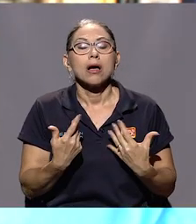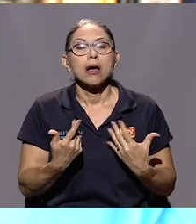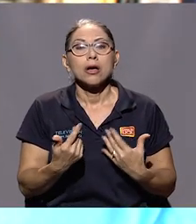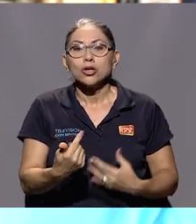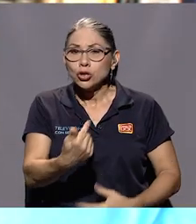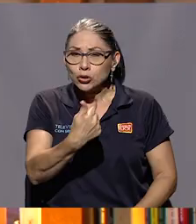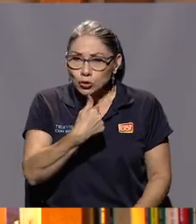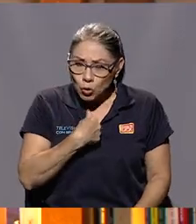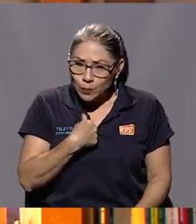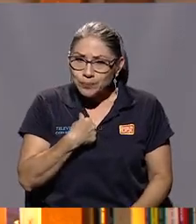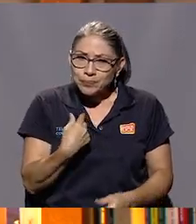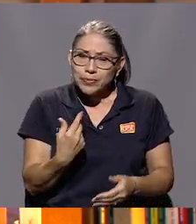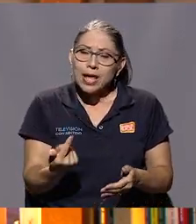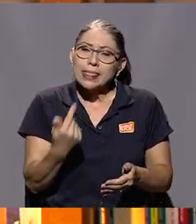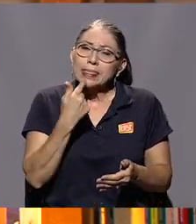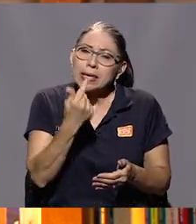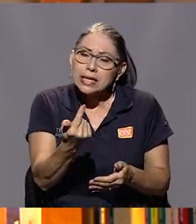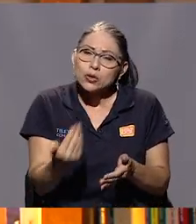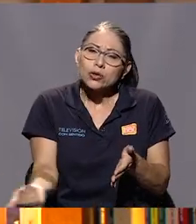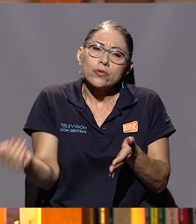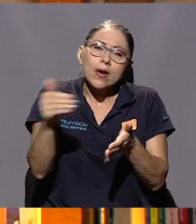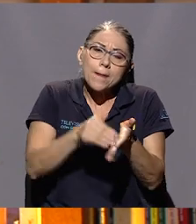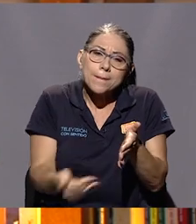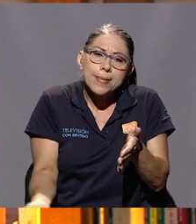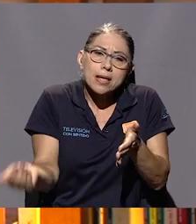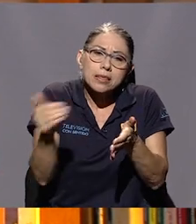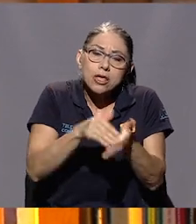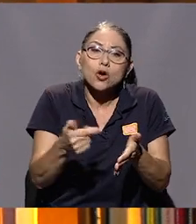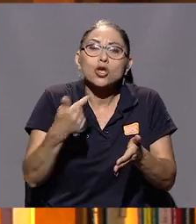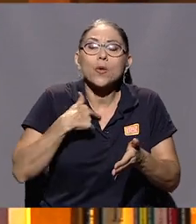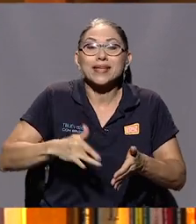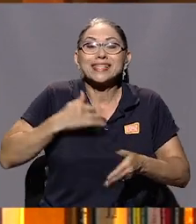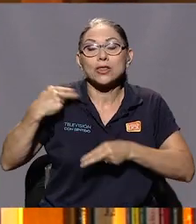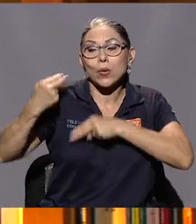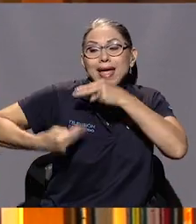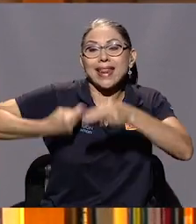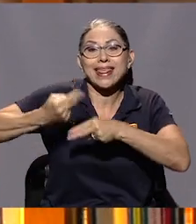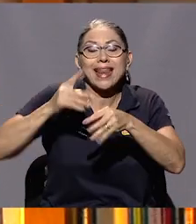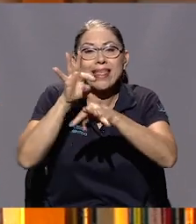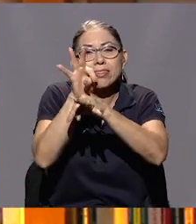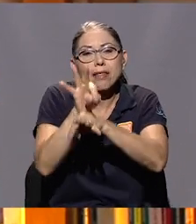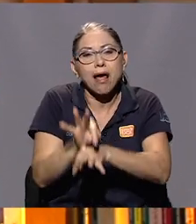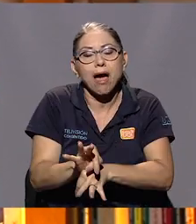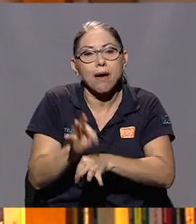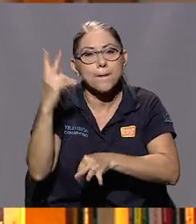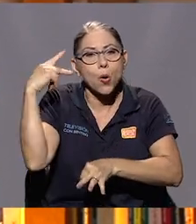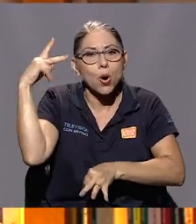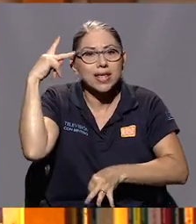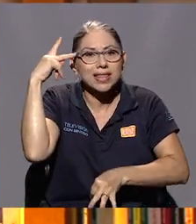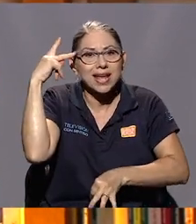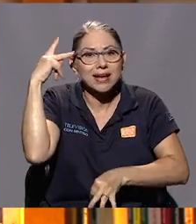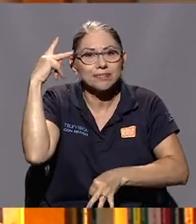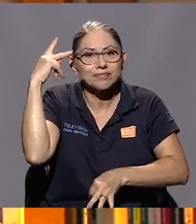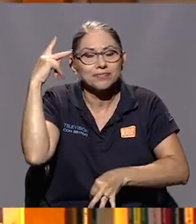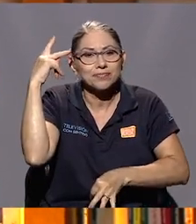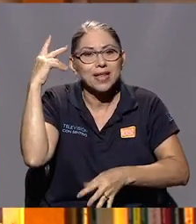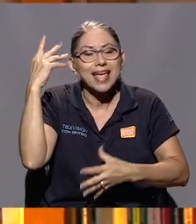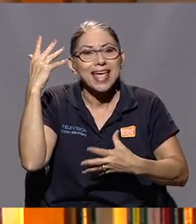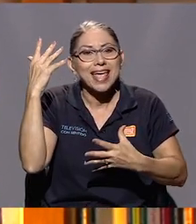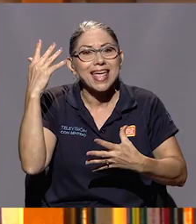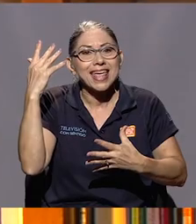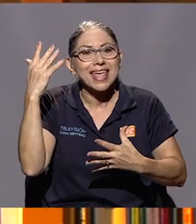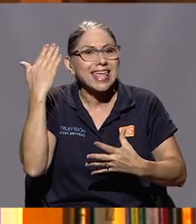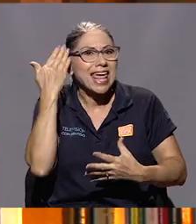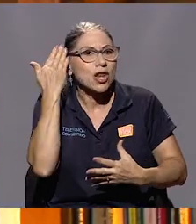yo he repetido que me siento heredera de una tradición política que no